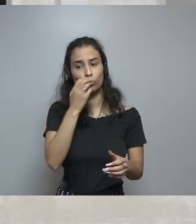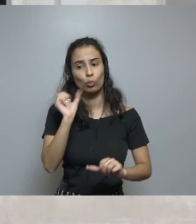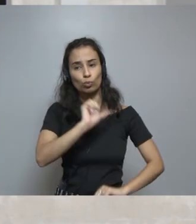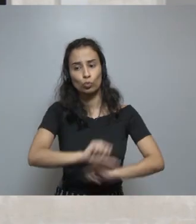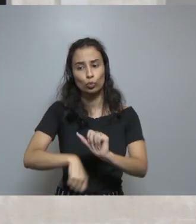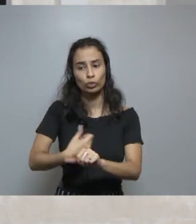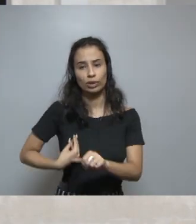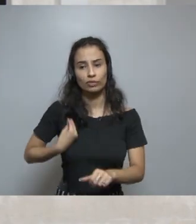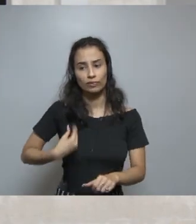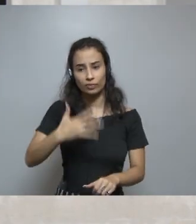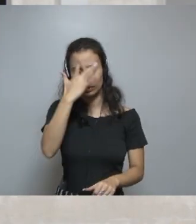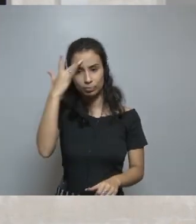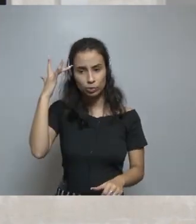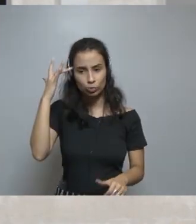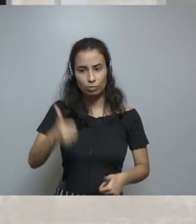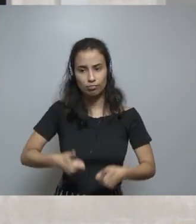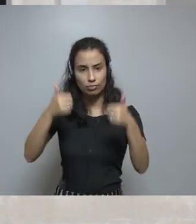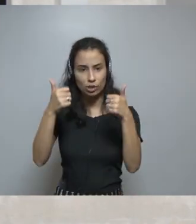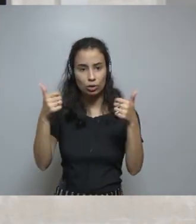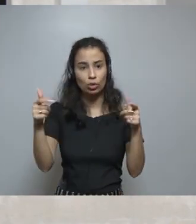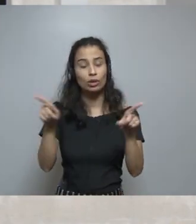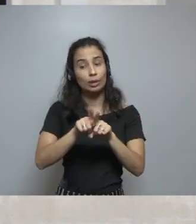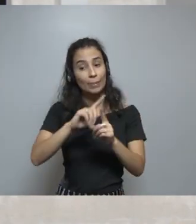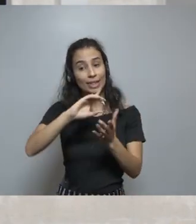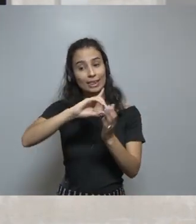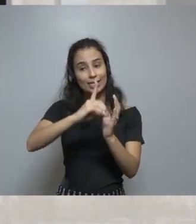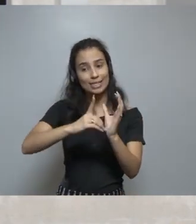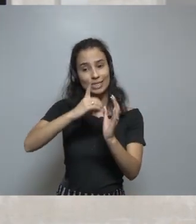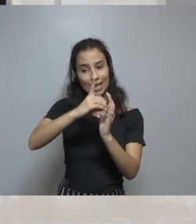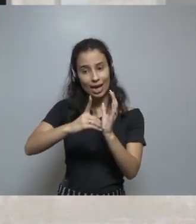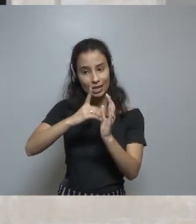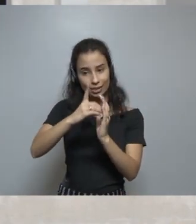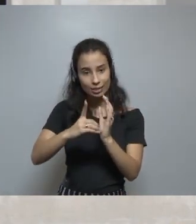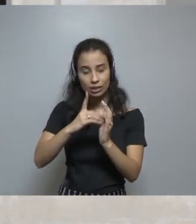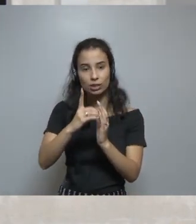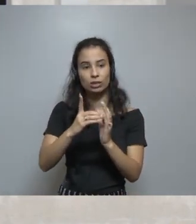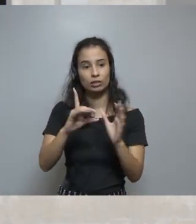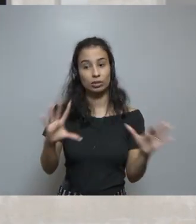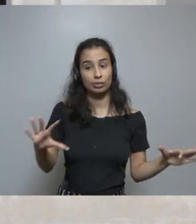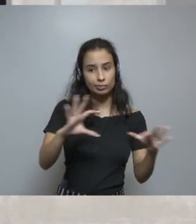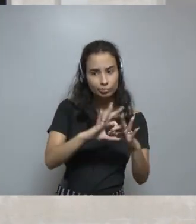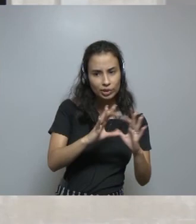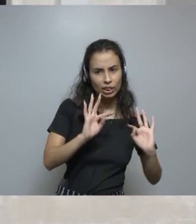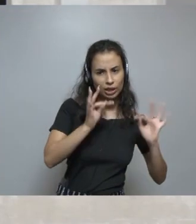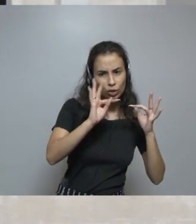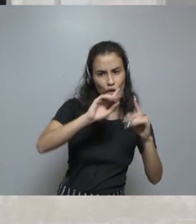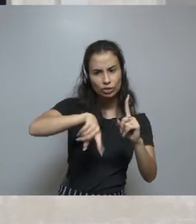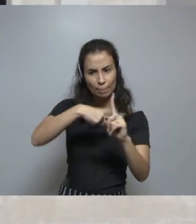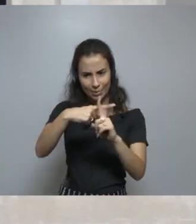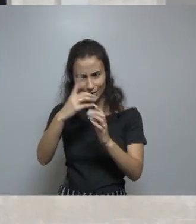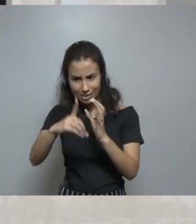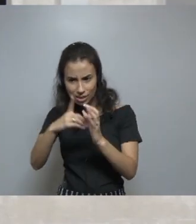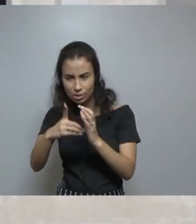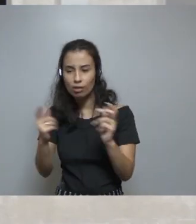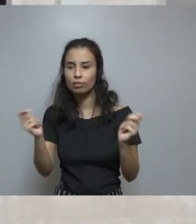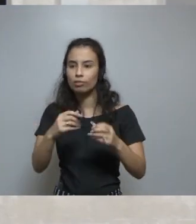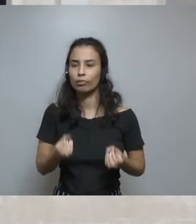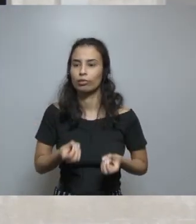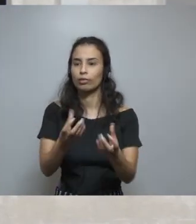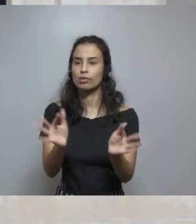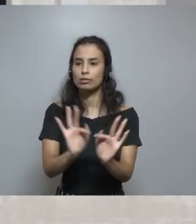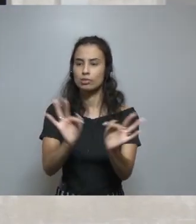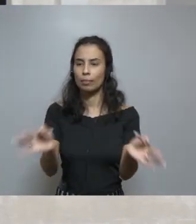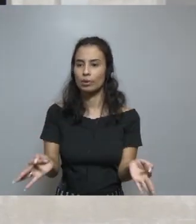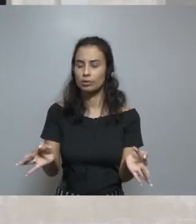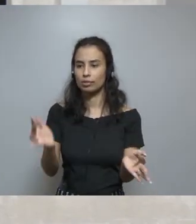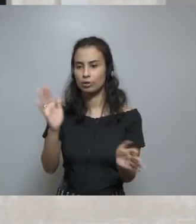personas. El diseño, junto con la tecnología, permite mayor simplicidad